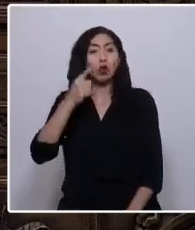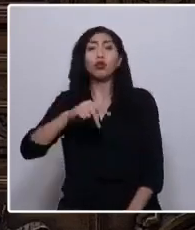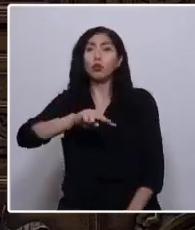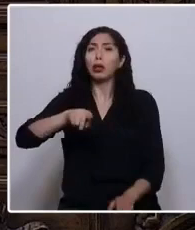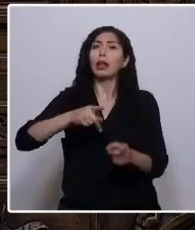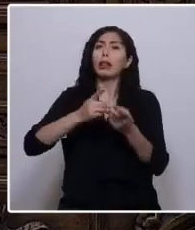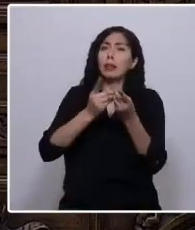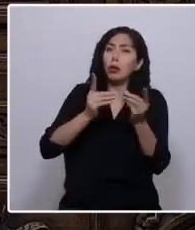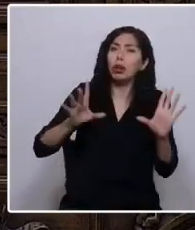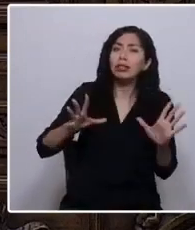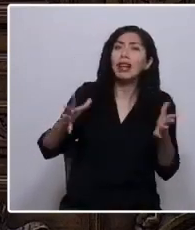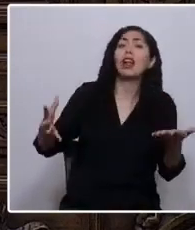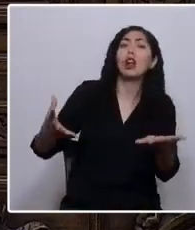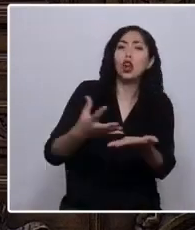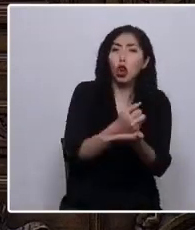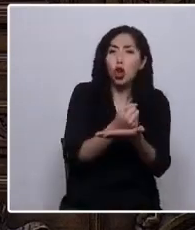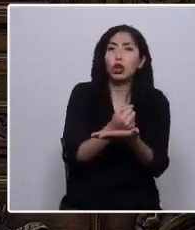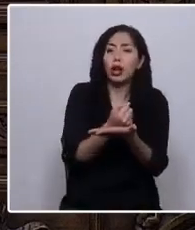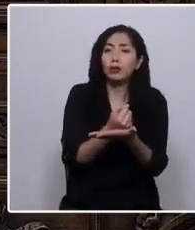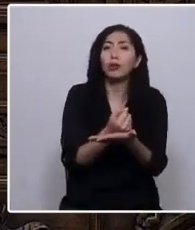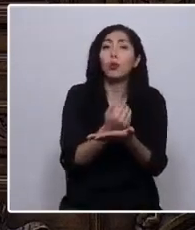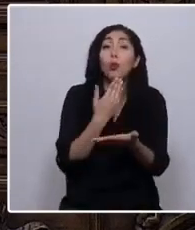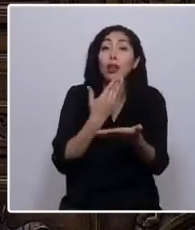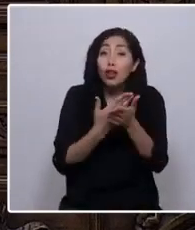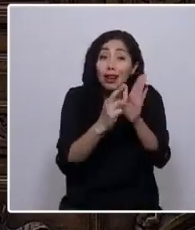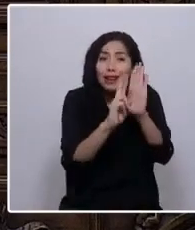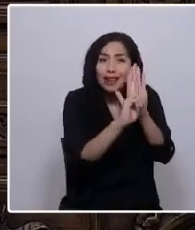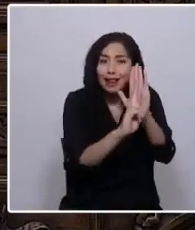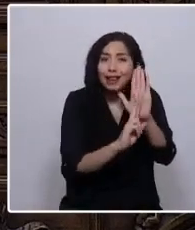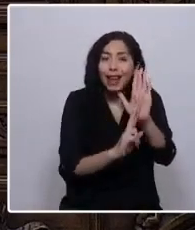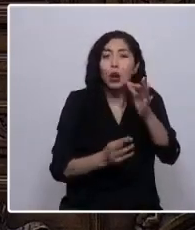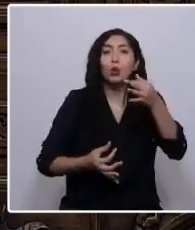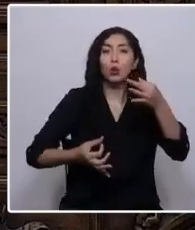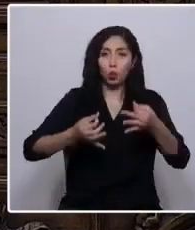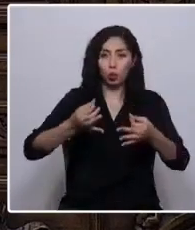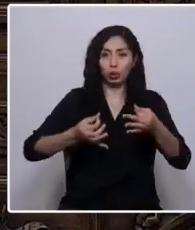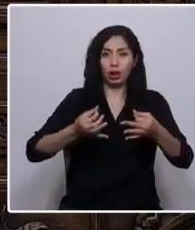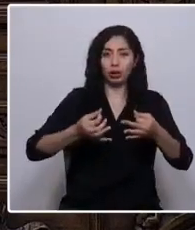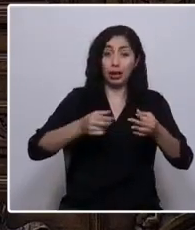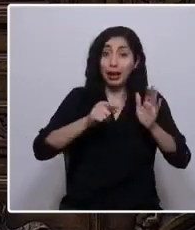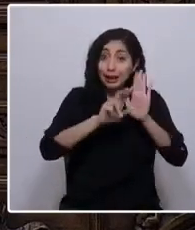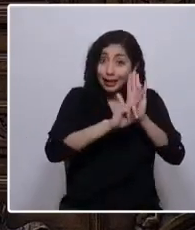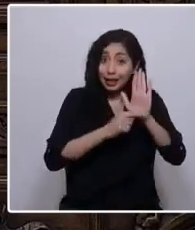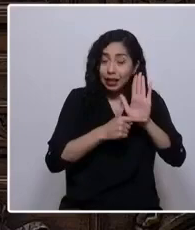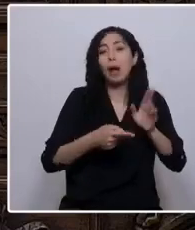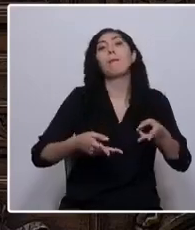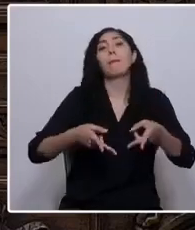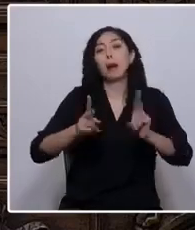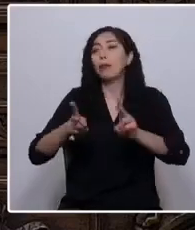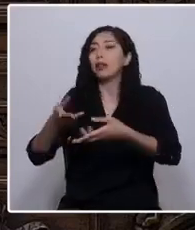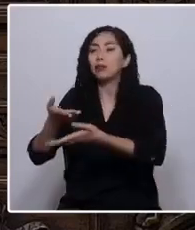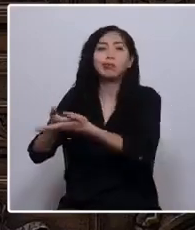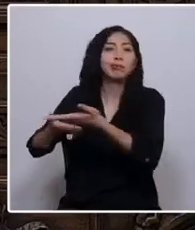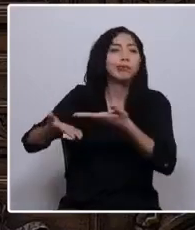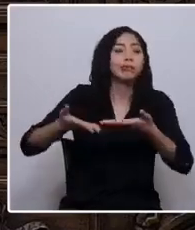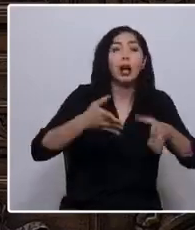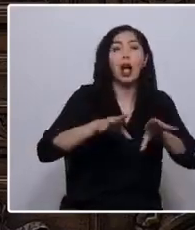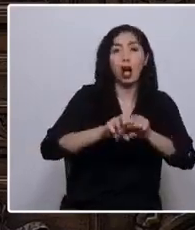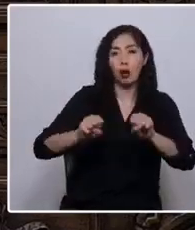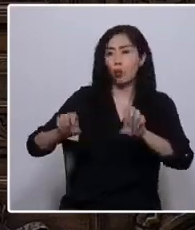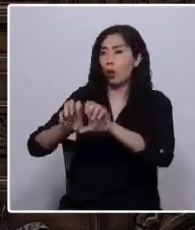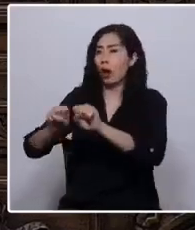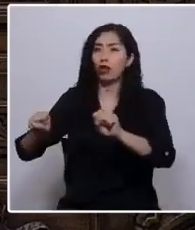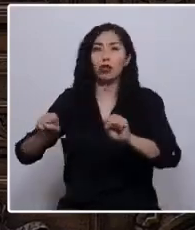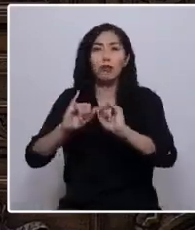se logre en un conjunto de reglas justas que nos permitan convivir y ponernos de acuerdo de manera pacífica entre distintos,